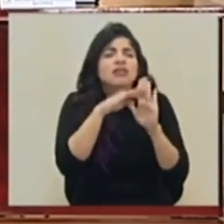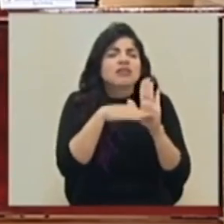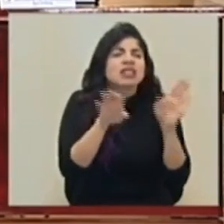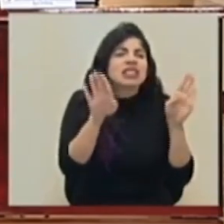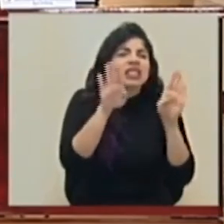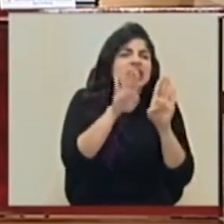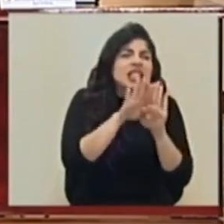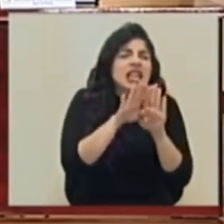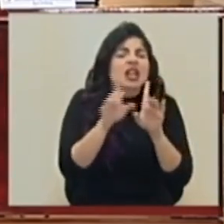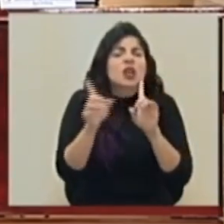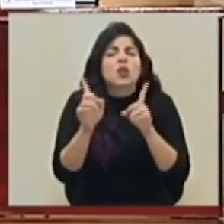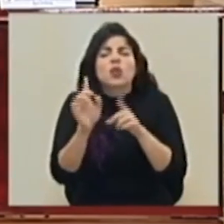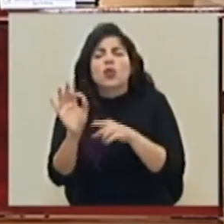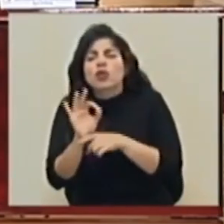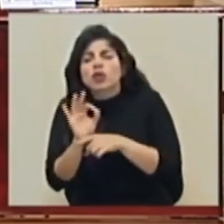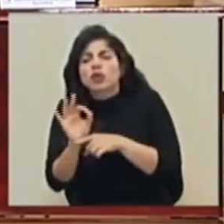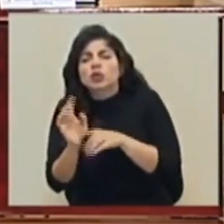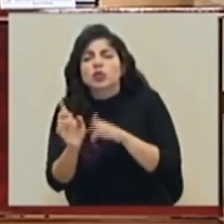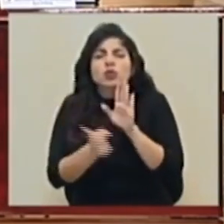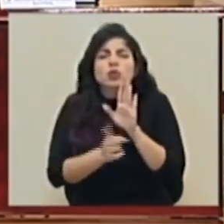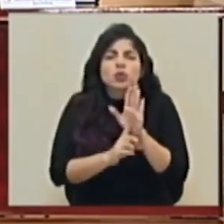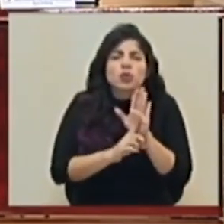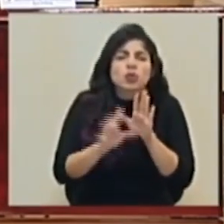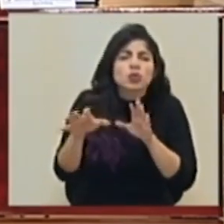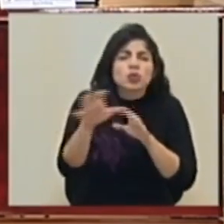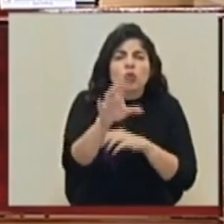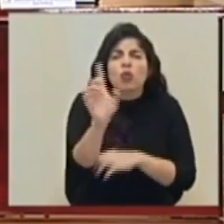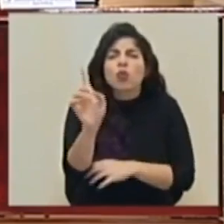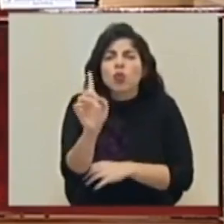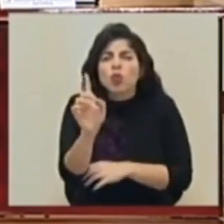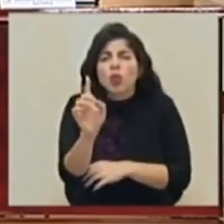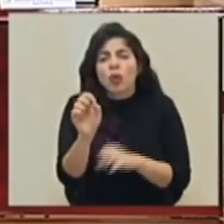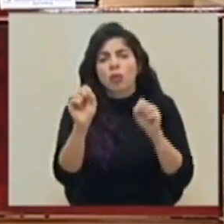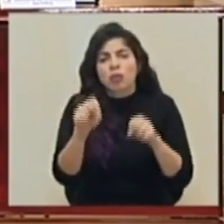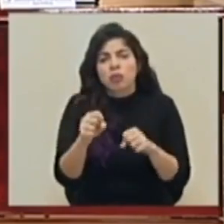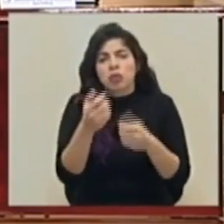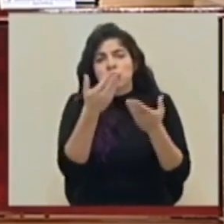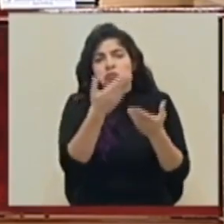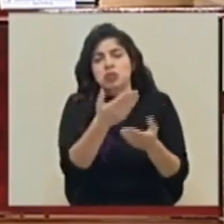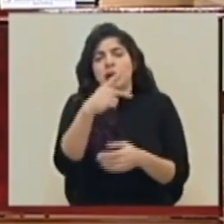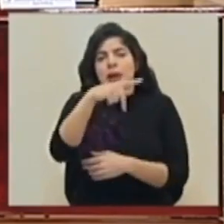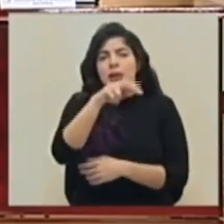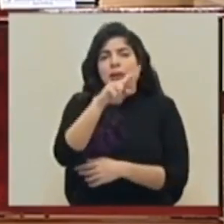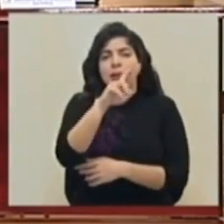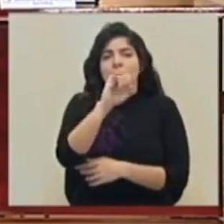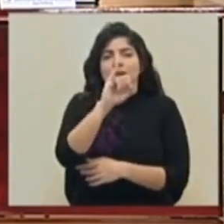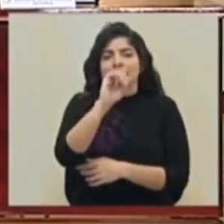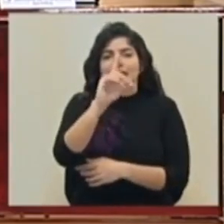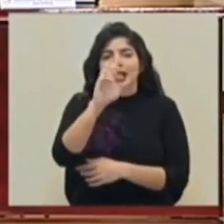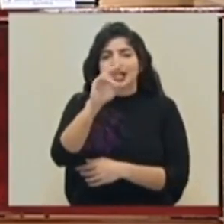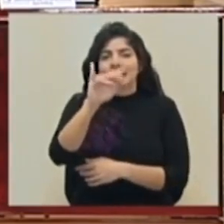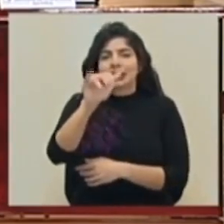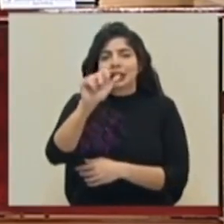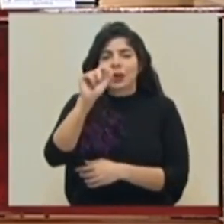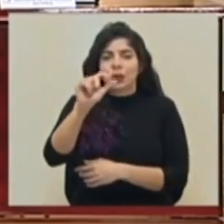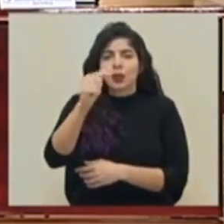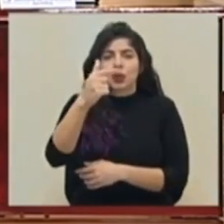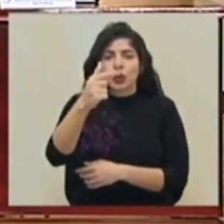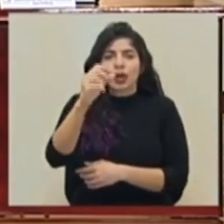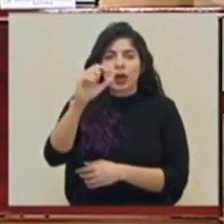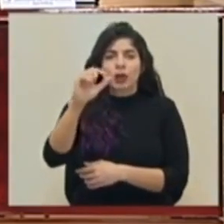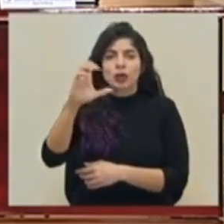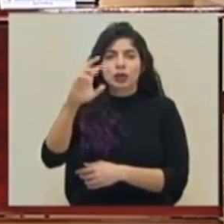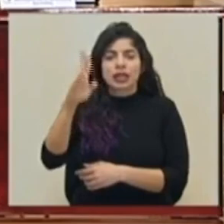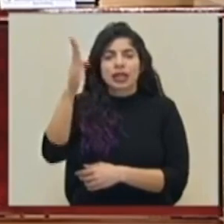operaciones y alertas en los distintos cantones, pueden visitar el sitio presidencia punto geo punto cr barra inclinada